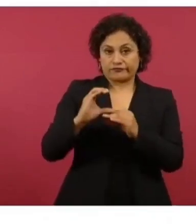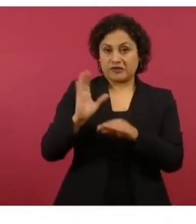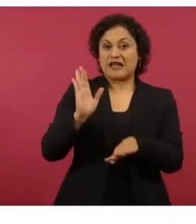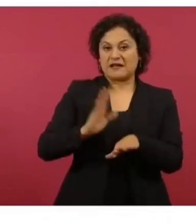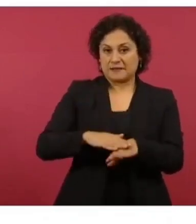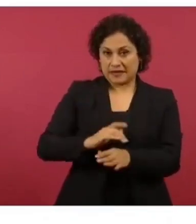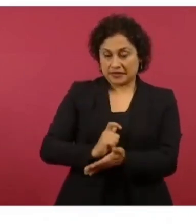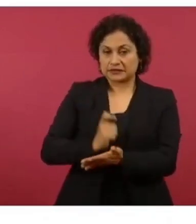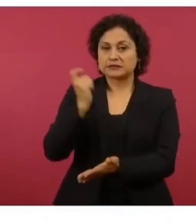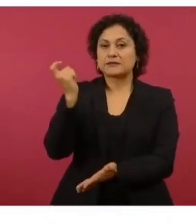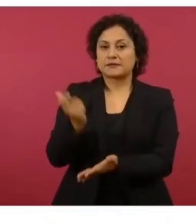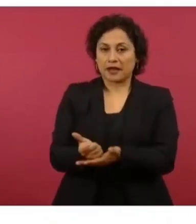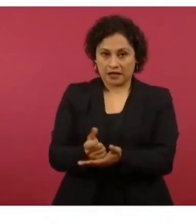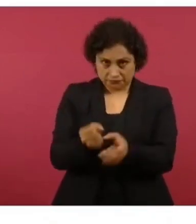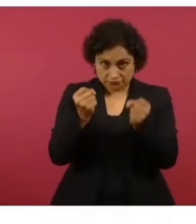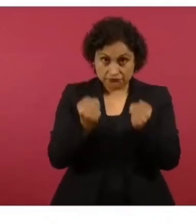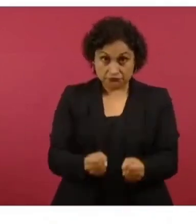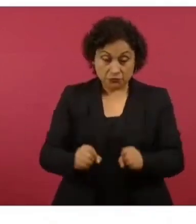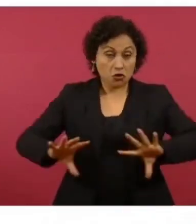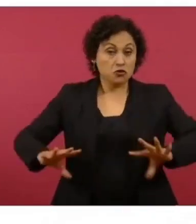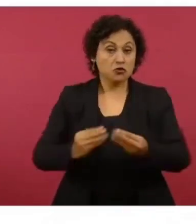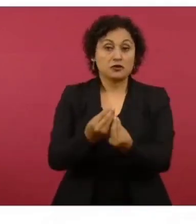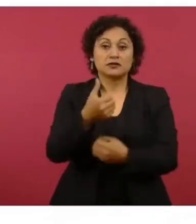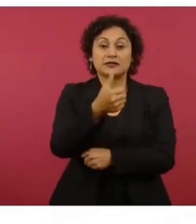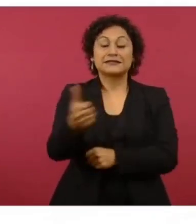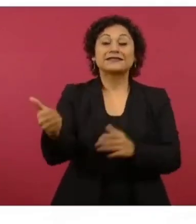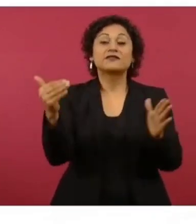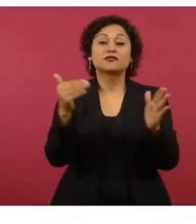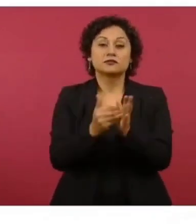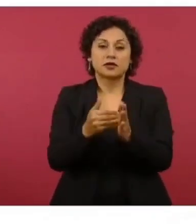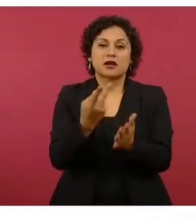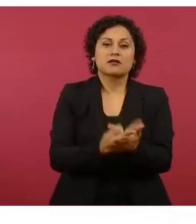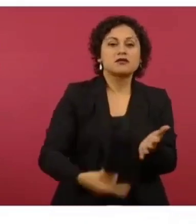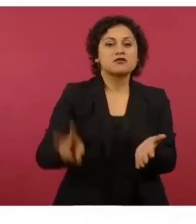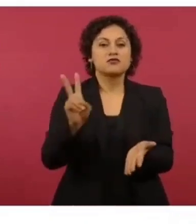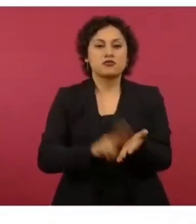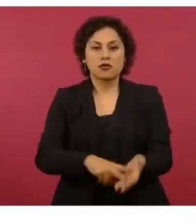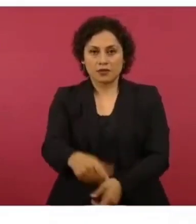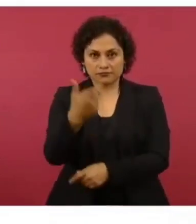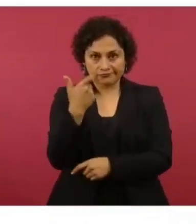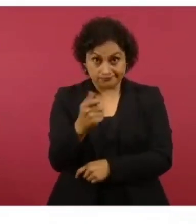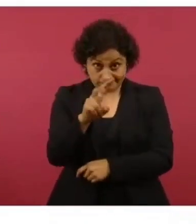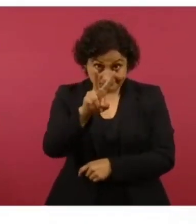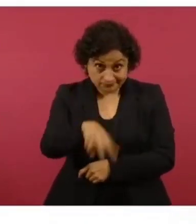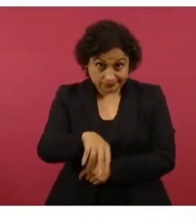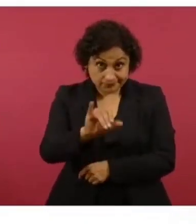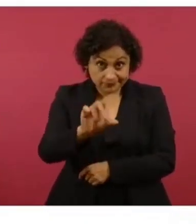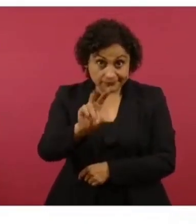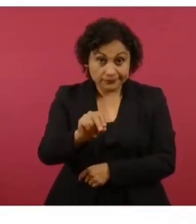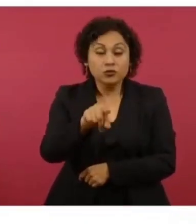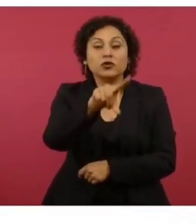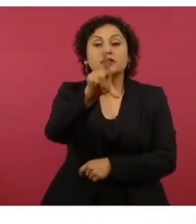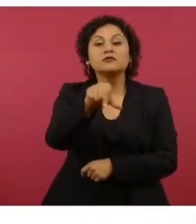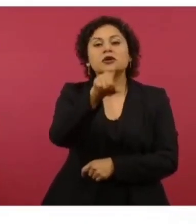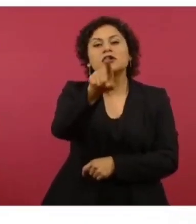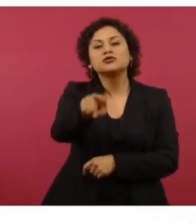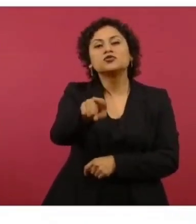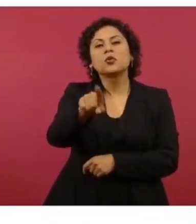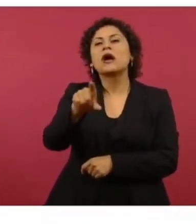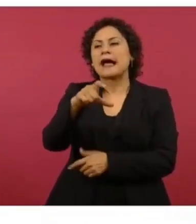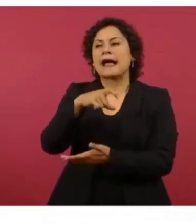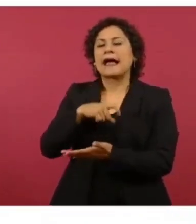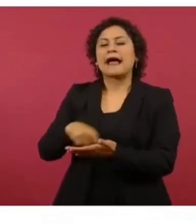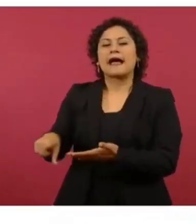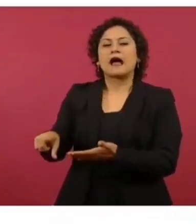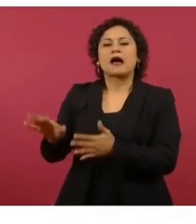por intereses 600.000, te salió dos veces más caro. Cuando tú quieras vender ese carro no le vas a poder agregarlo al